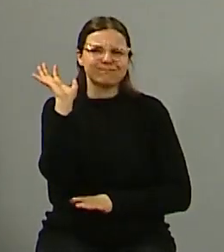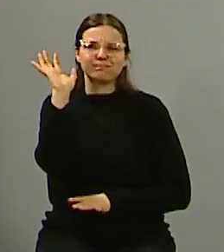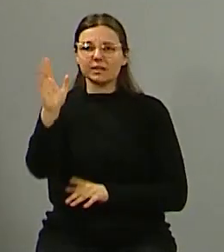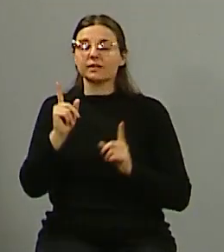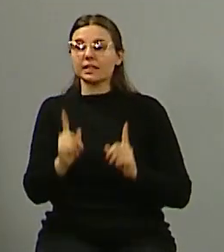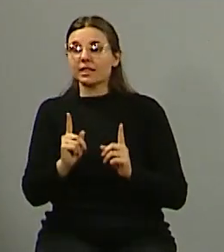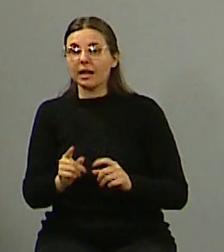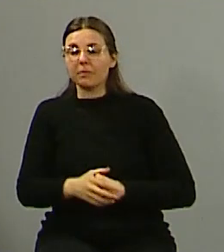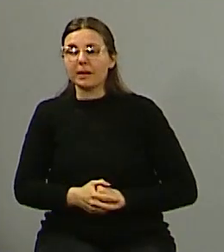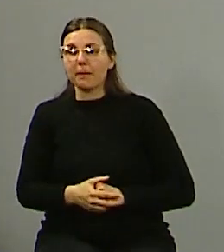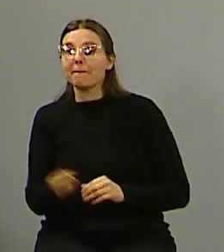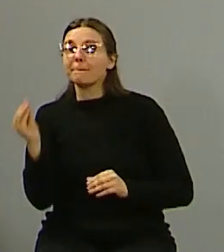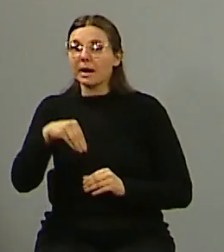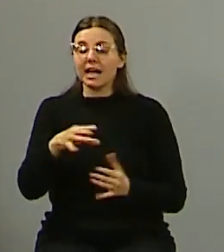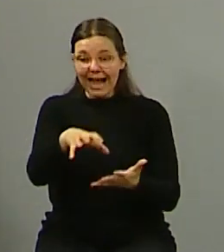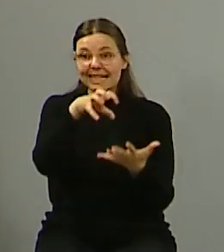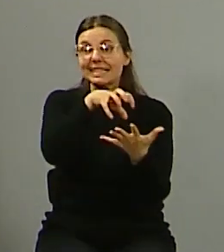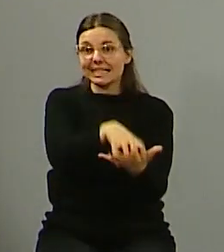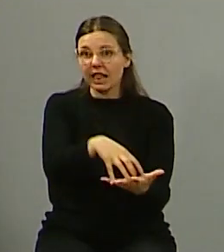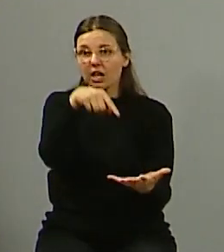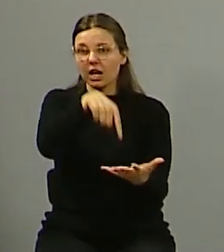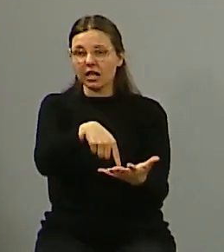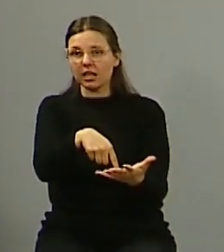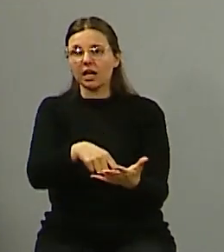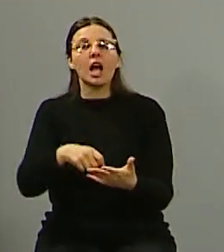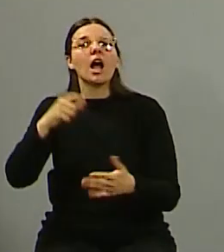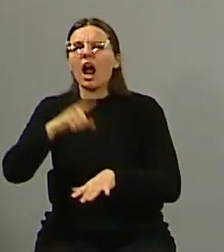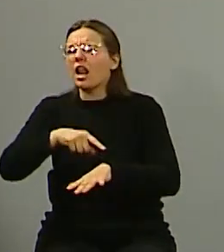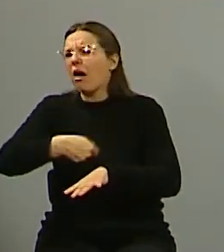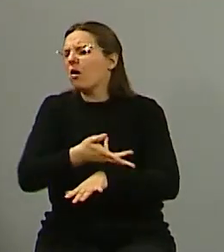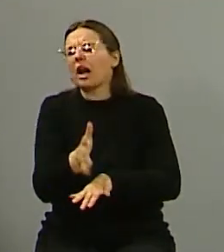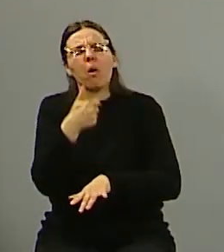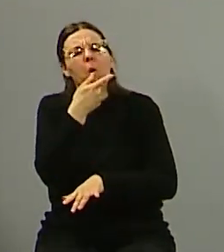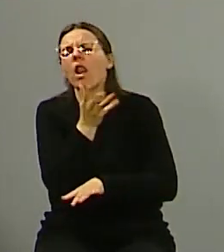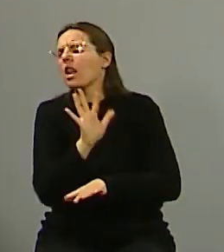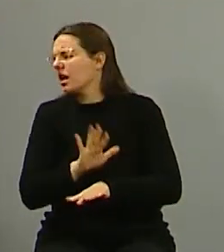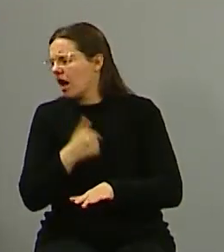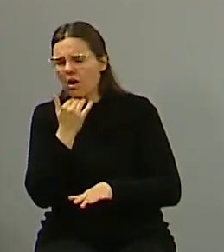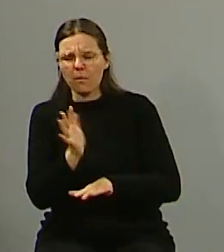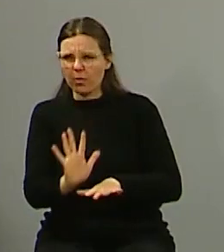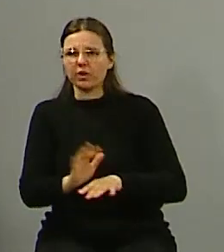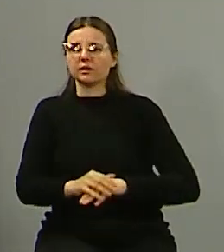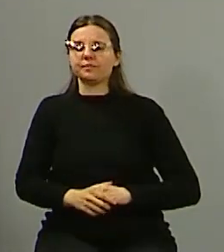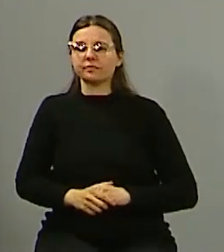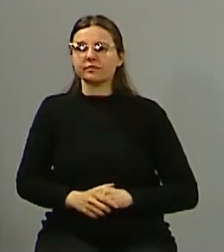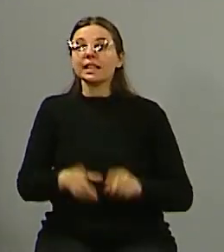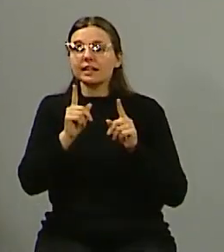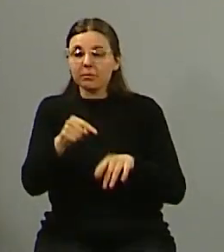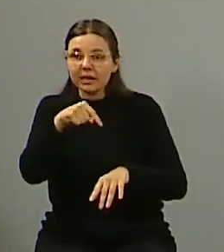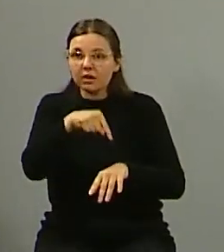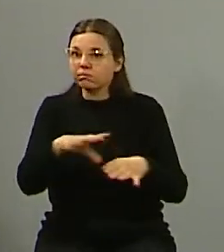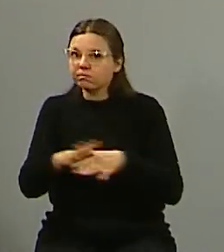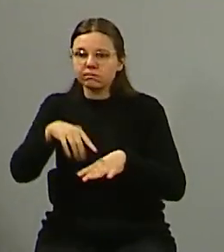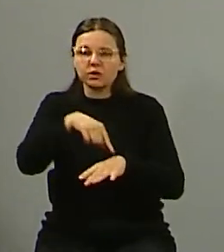dispara una alerta a ese centro de monitoreo a cualquier hora. Entonces ese centro de monitoreo te dice de dónde está viniendo, cuál es el